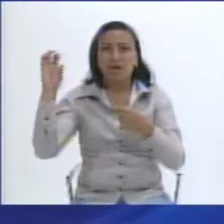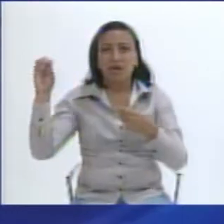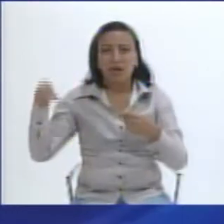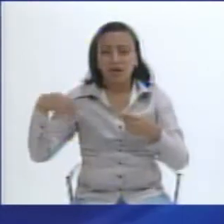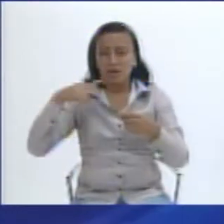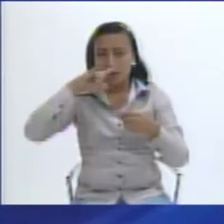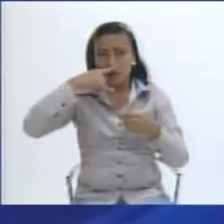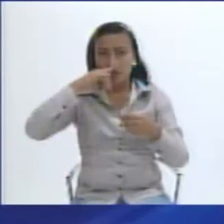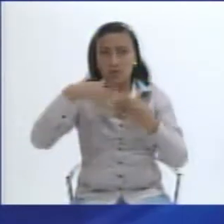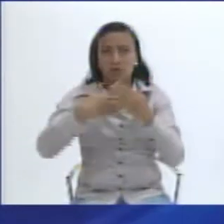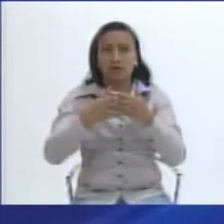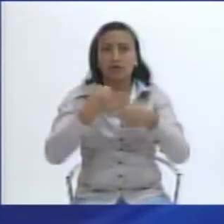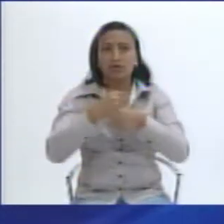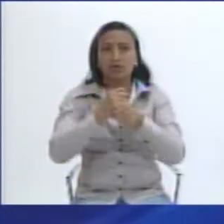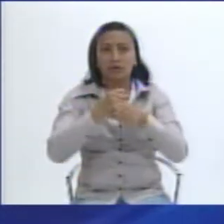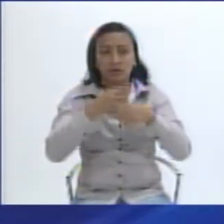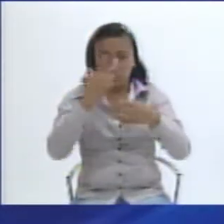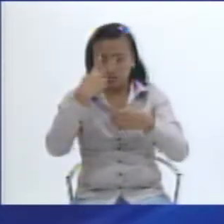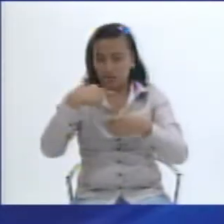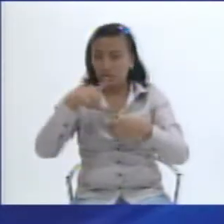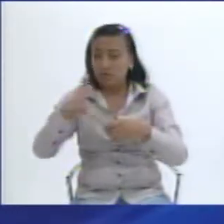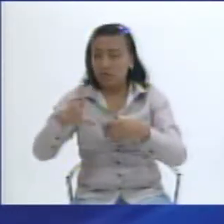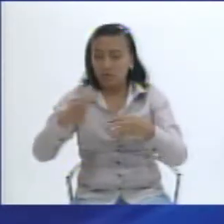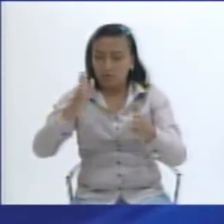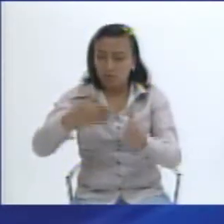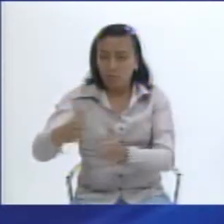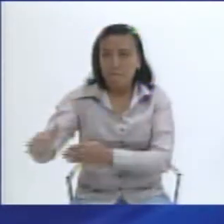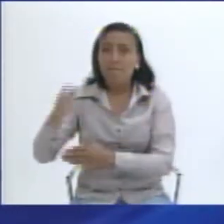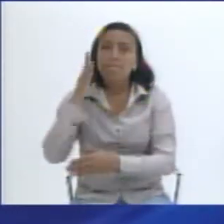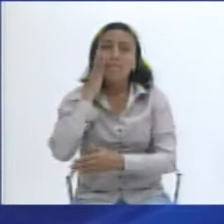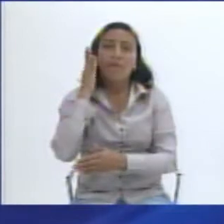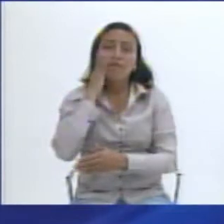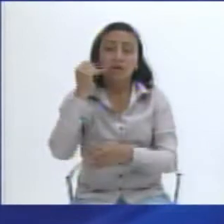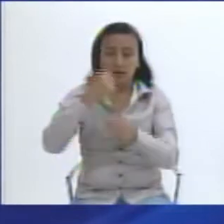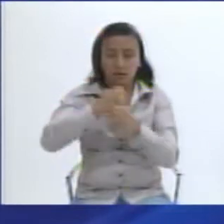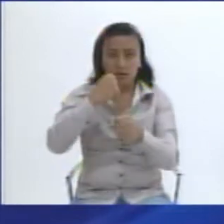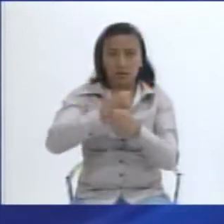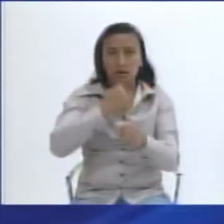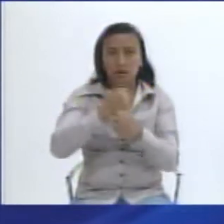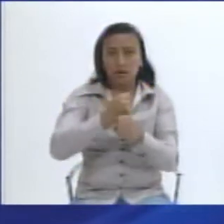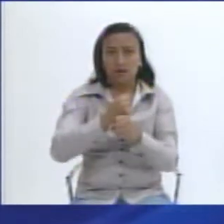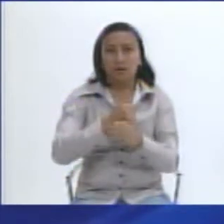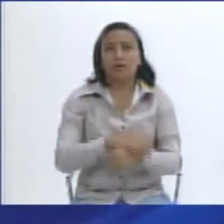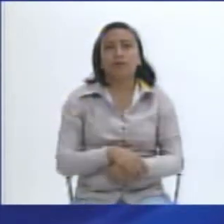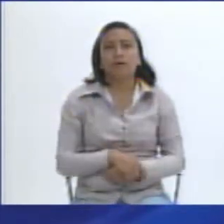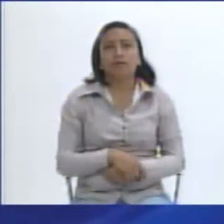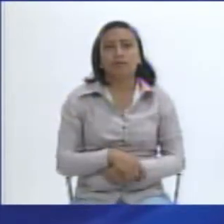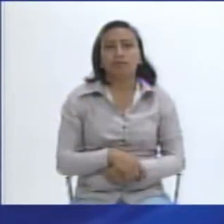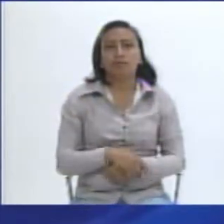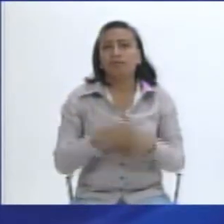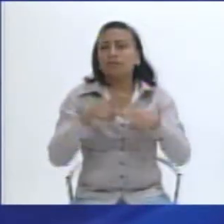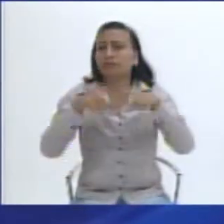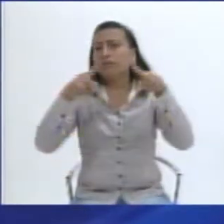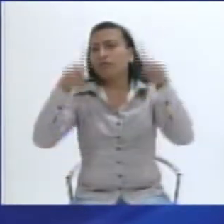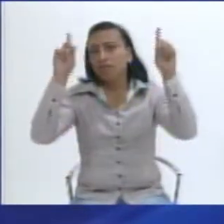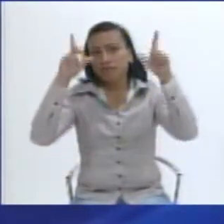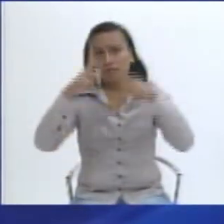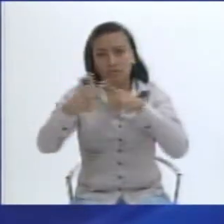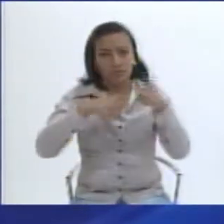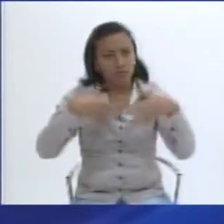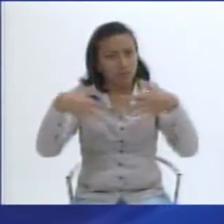no es de gran impacto, pero sí es, porque las mamitas que trabajan en diferentes actividades,